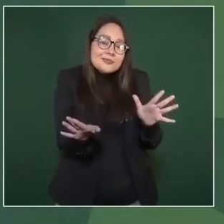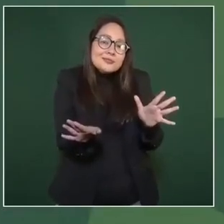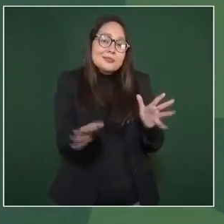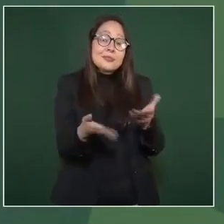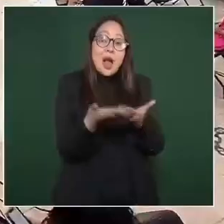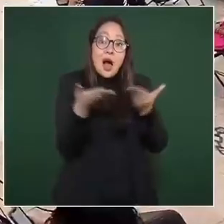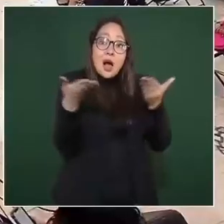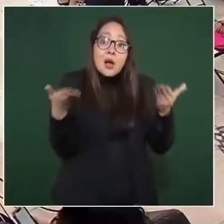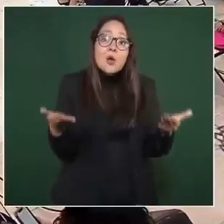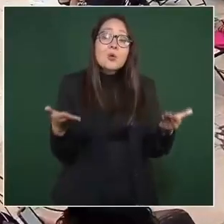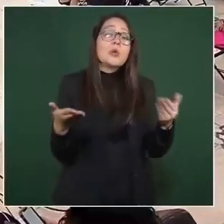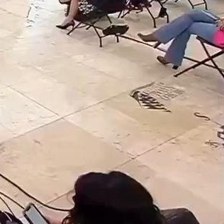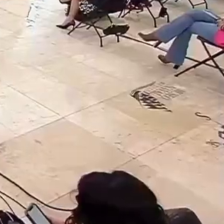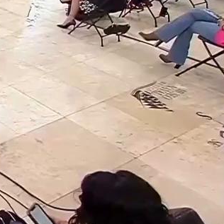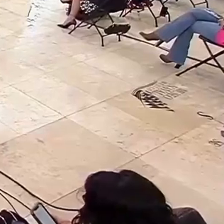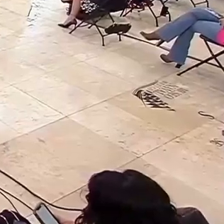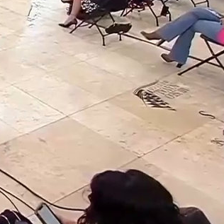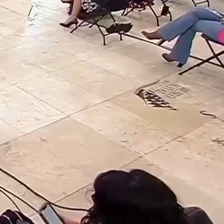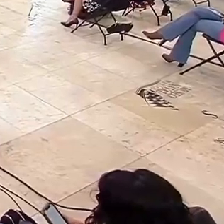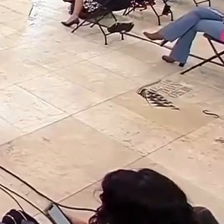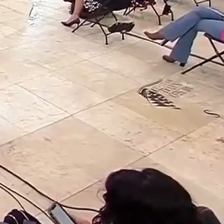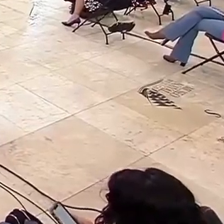Ahora la política es asunto de todos.